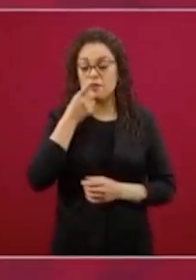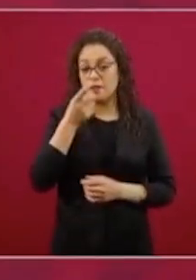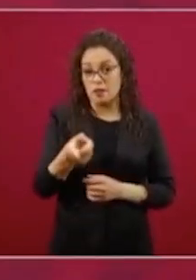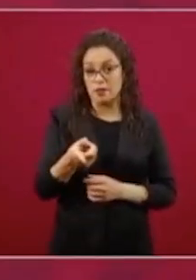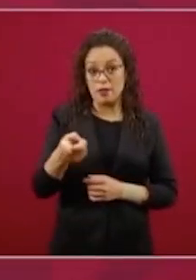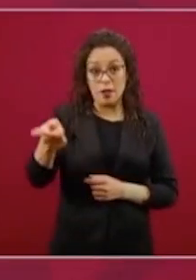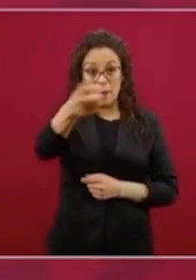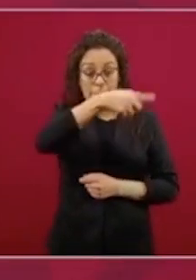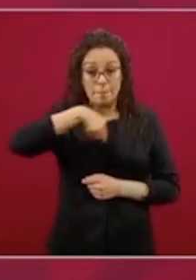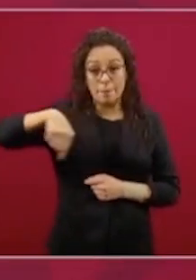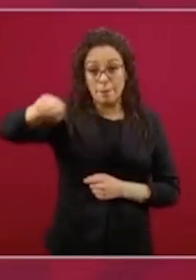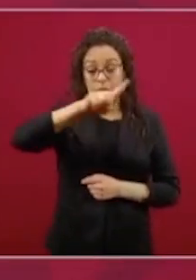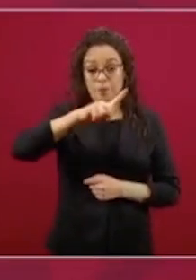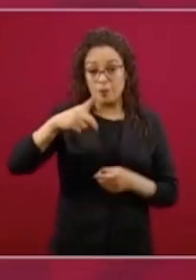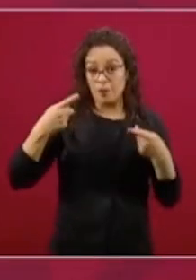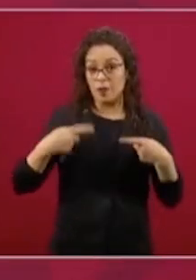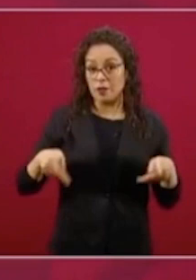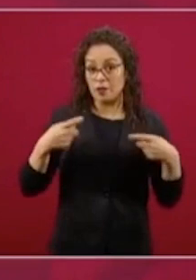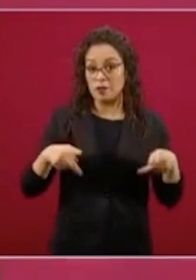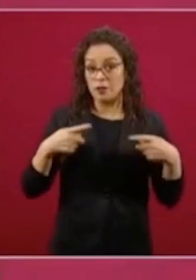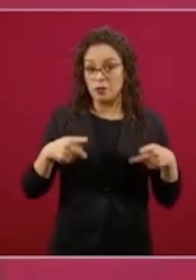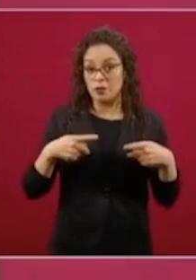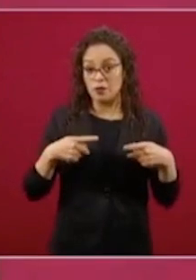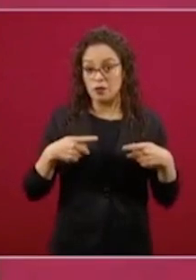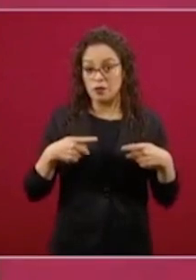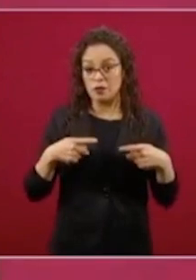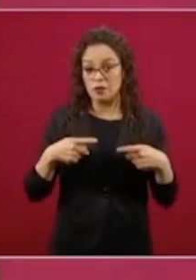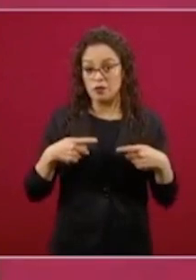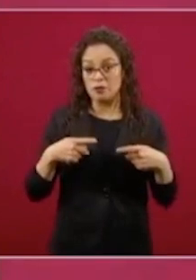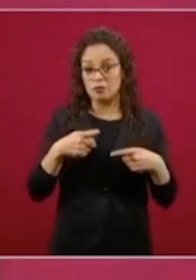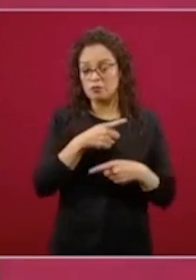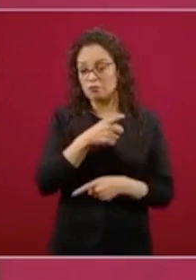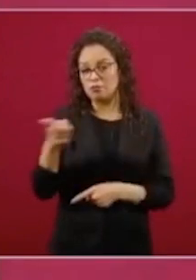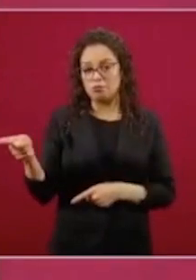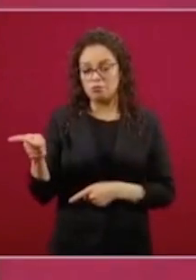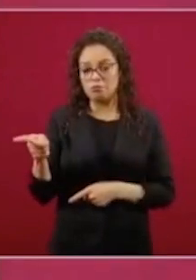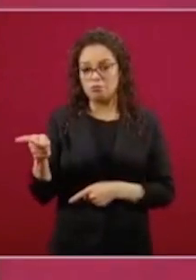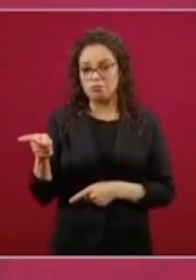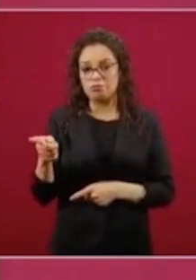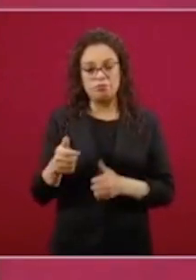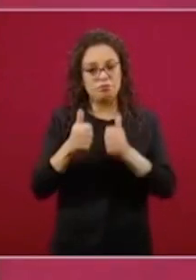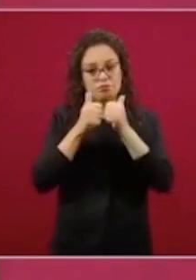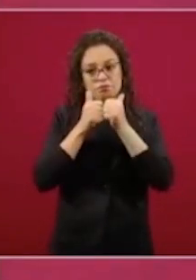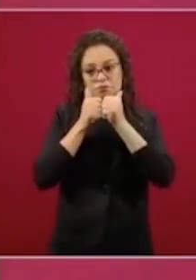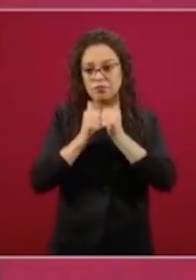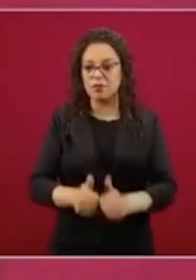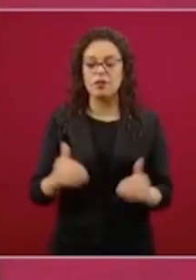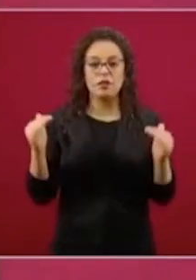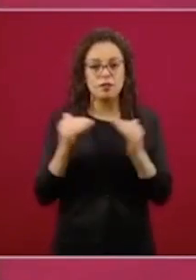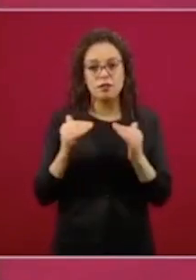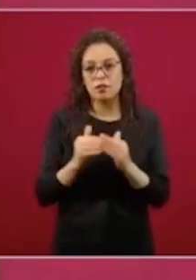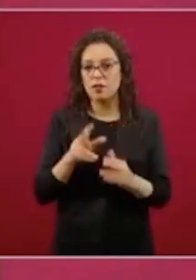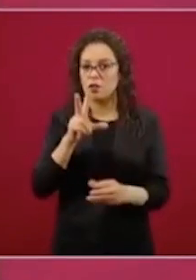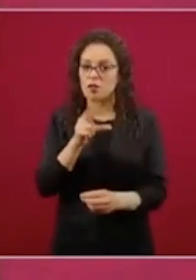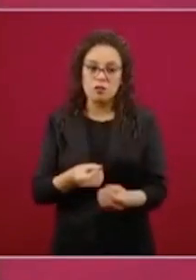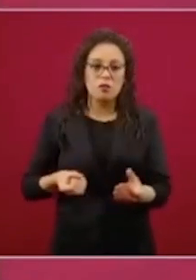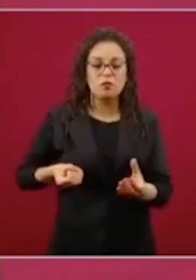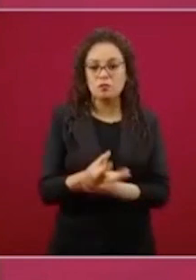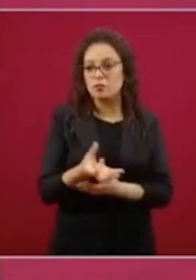no salga y se quede en sus casas,